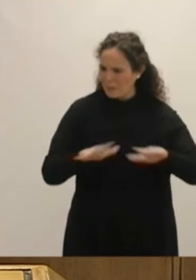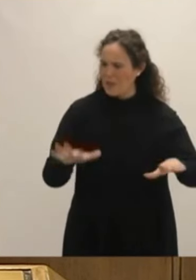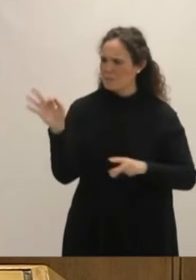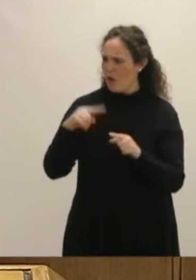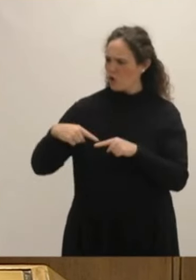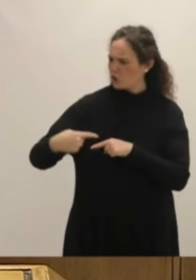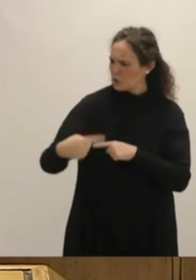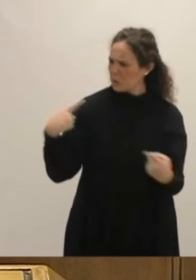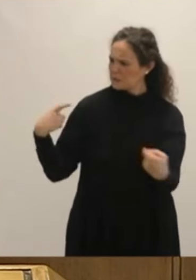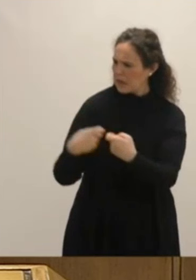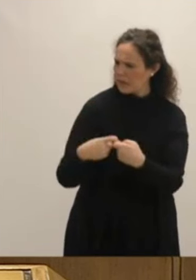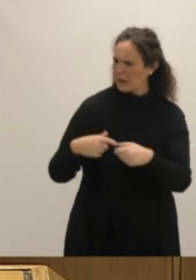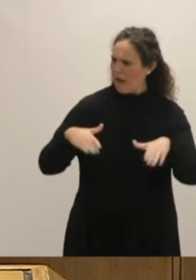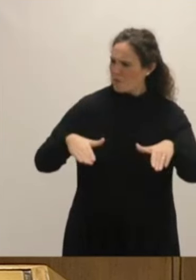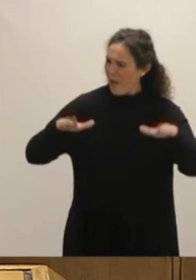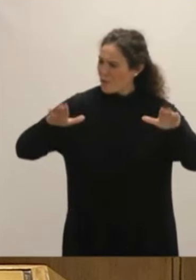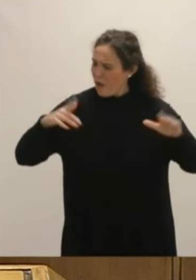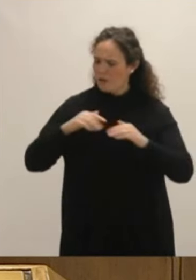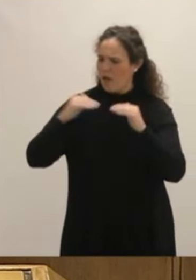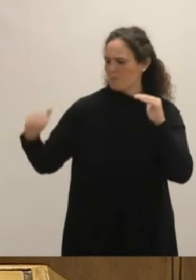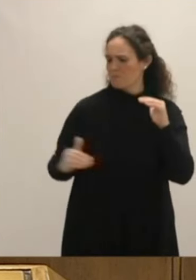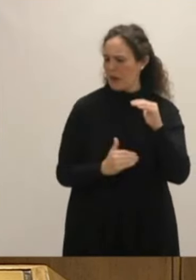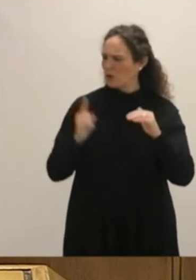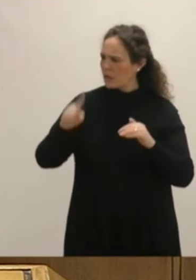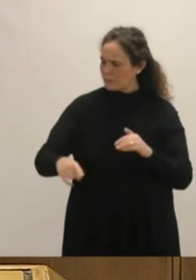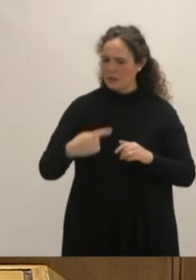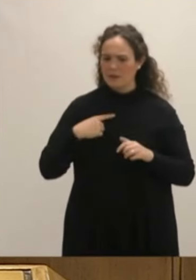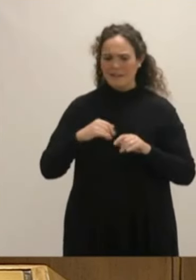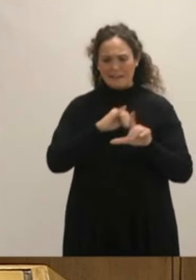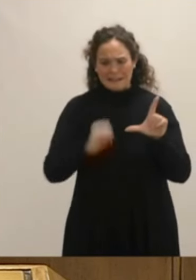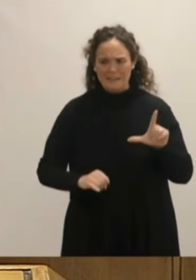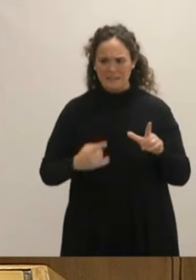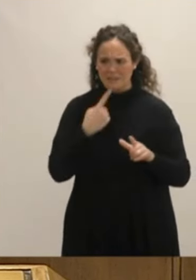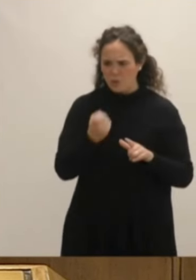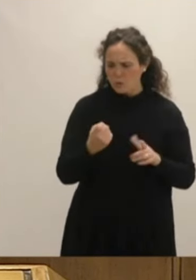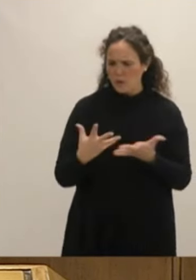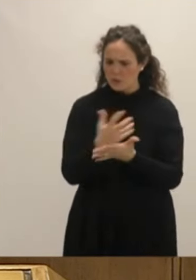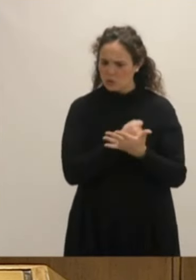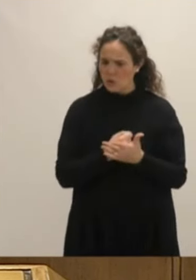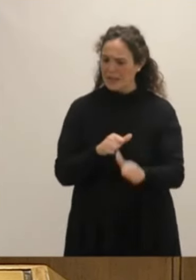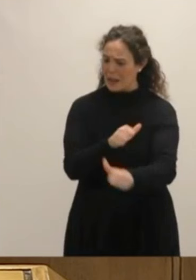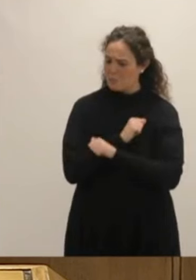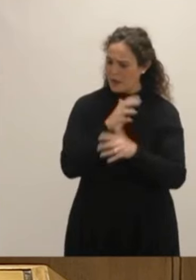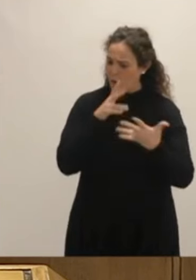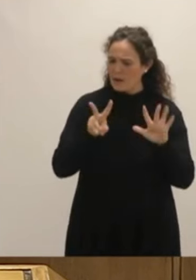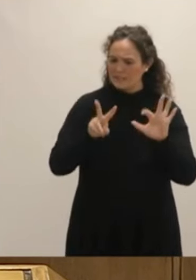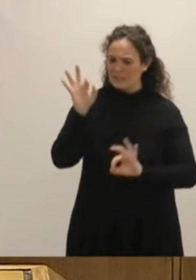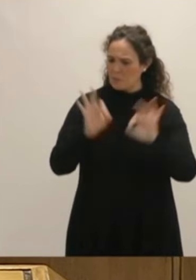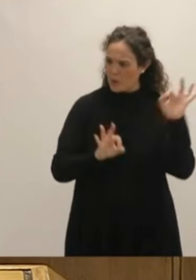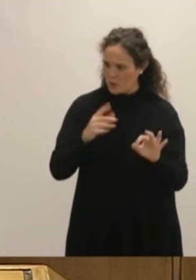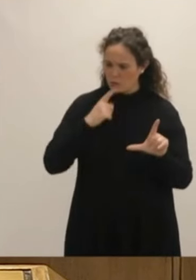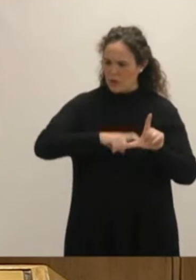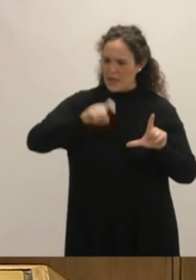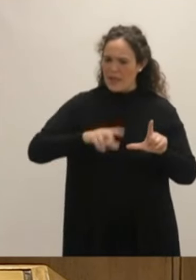consecuencias de la guerra que usted ha citado, a pesar de todas las crisis y dificultades, el paro se encuentra en el 7% según usted